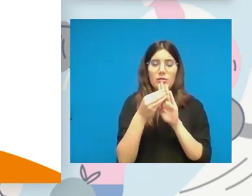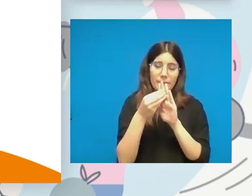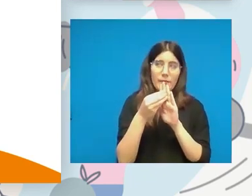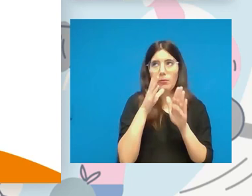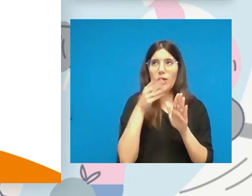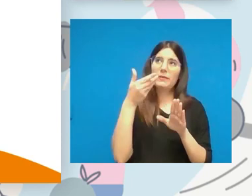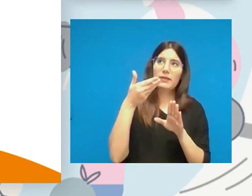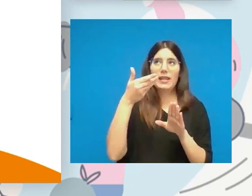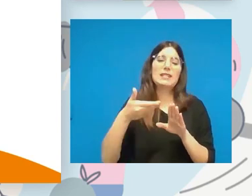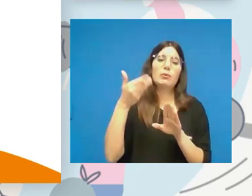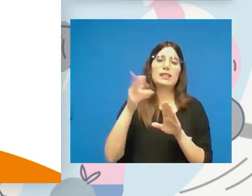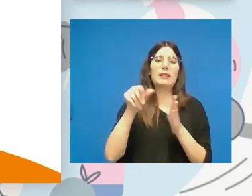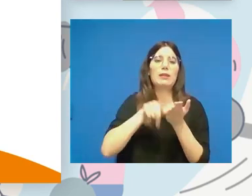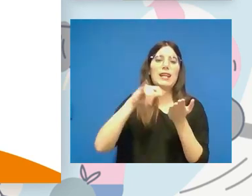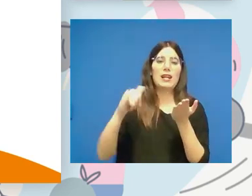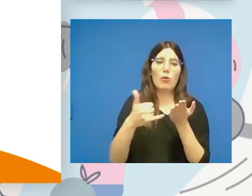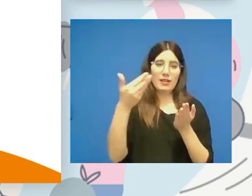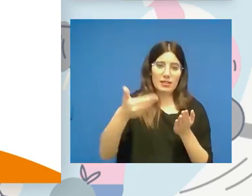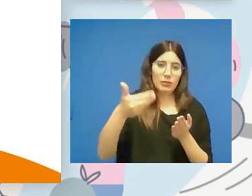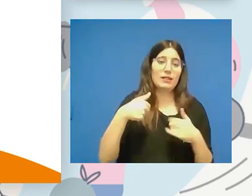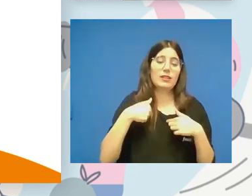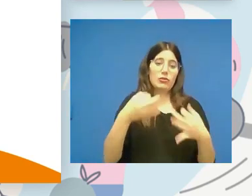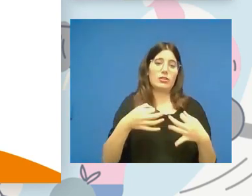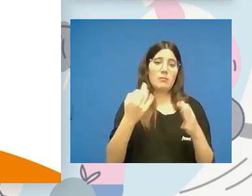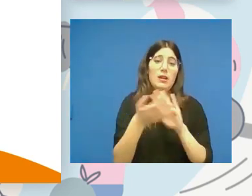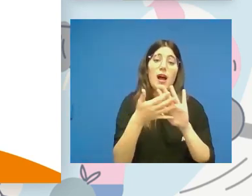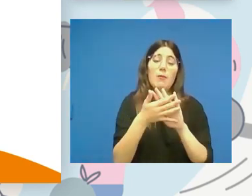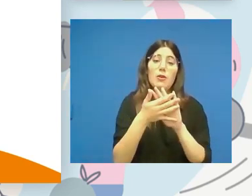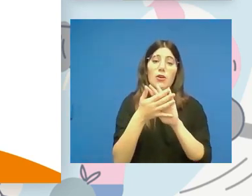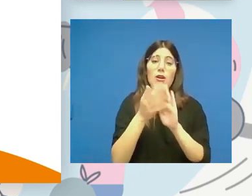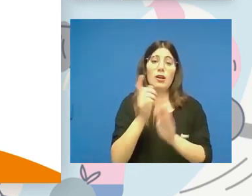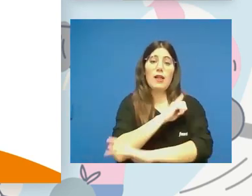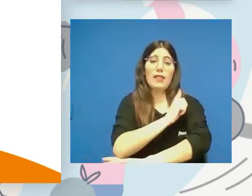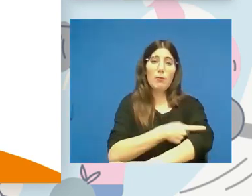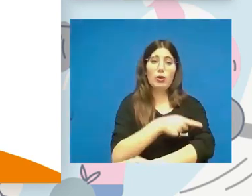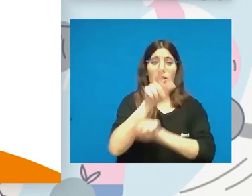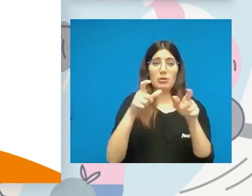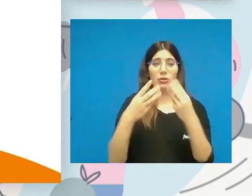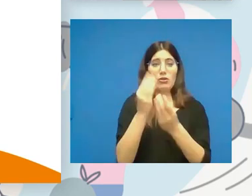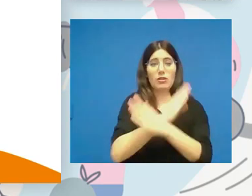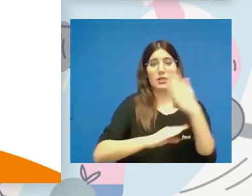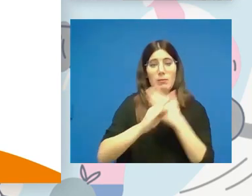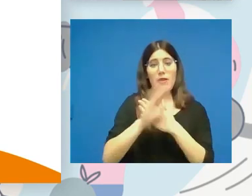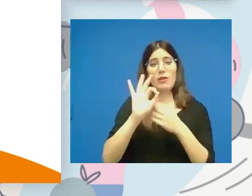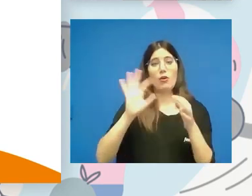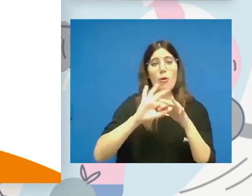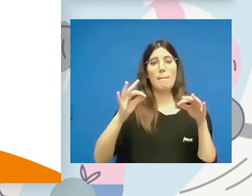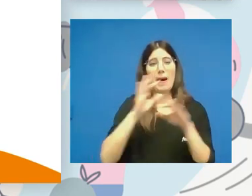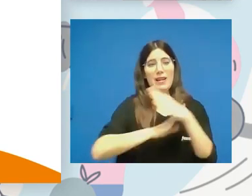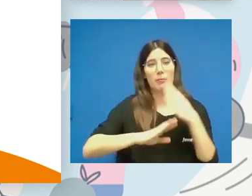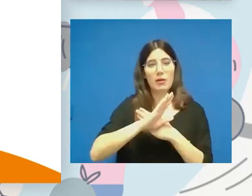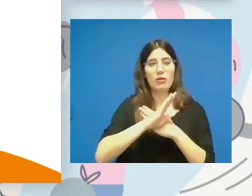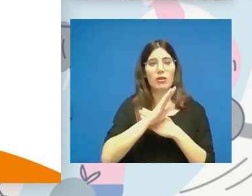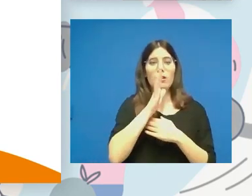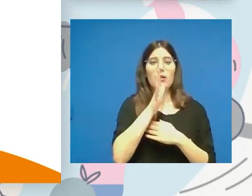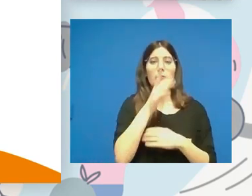matizar el lenguaje, de verdad, aquí hablamos, yo siempre me oiréis hablar de deporte de personas con discapacidad o deporte paralímpico y no nos gusta el